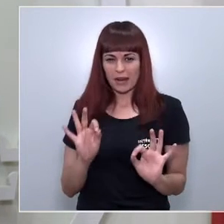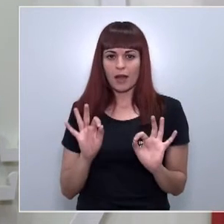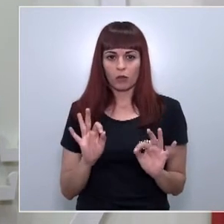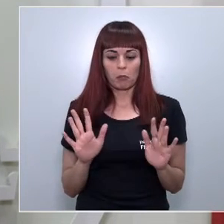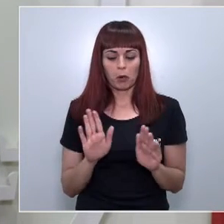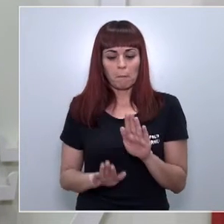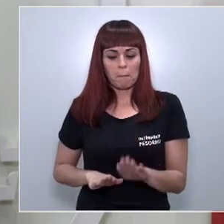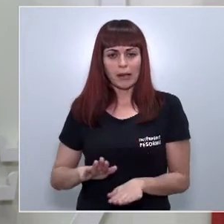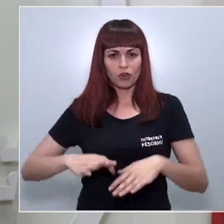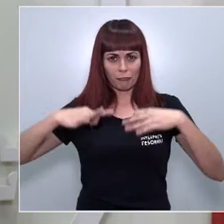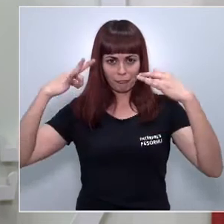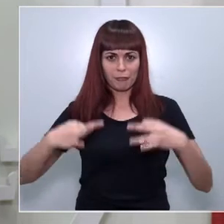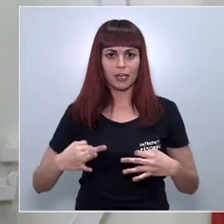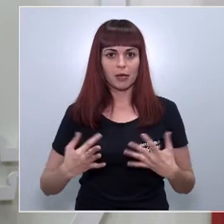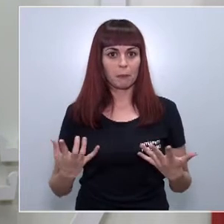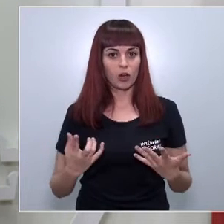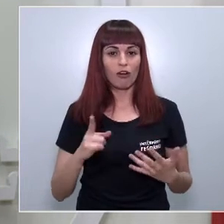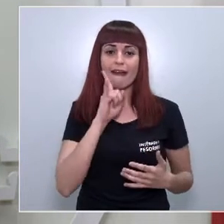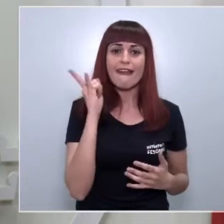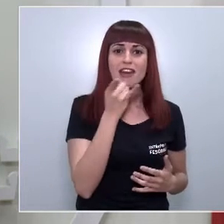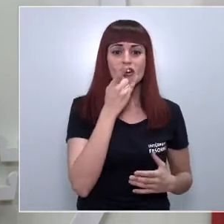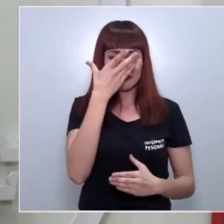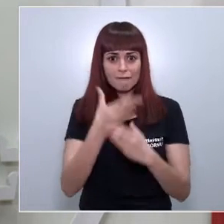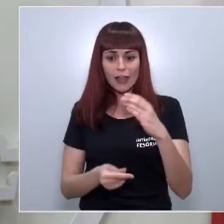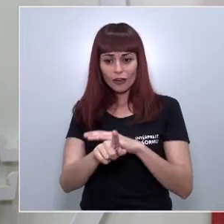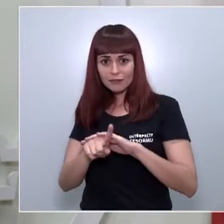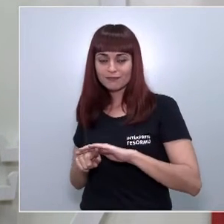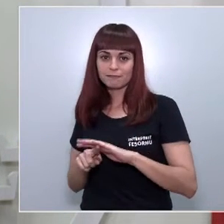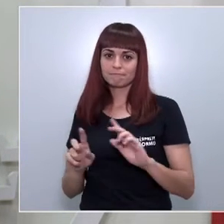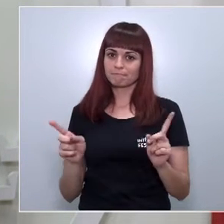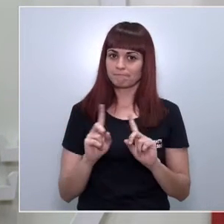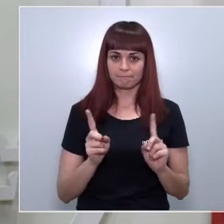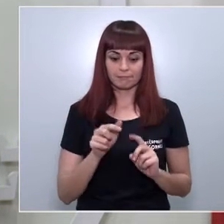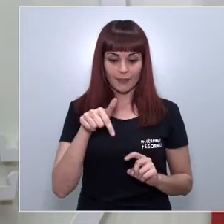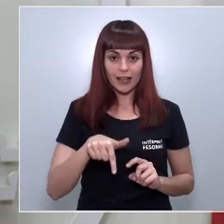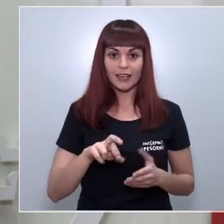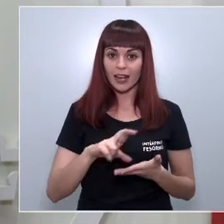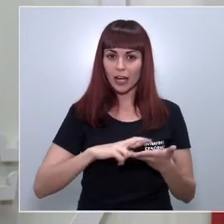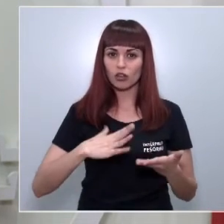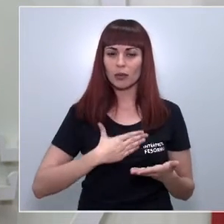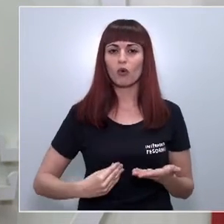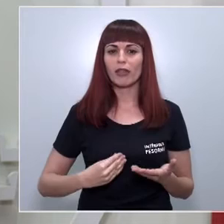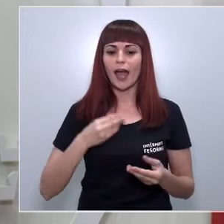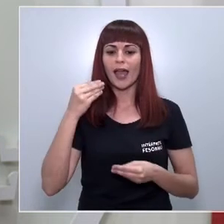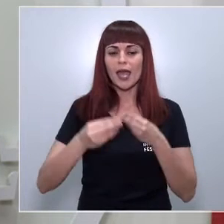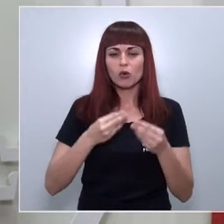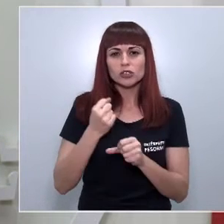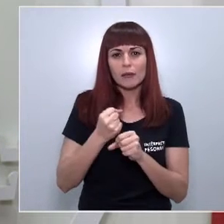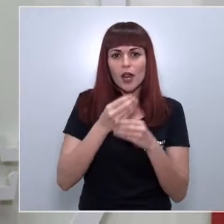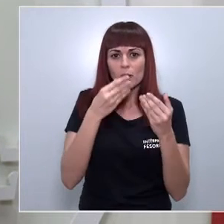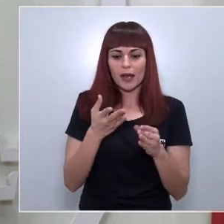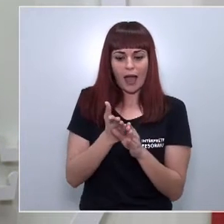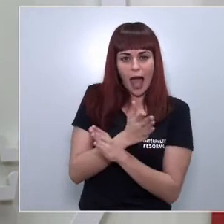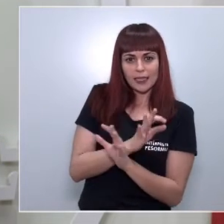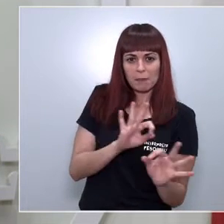con paso firme, pero sin permitirnos errores. En la región hemos actuado desde el primer momento con antelación y